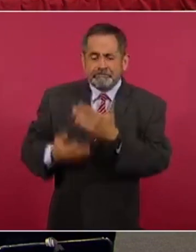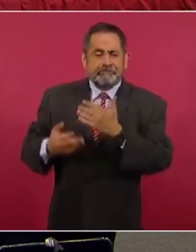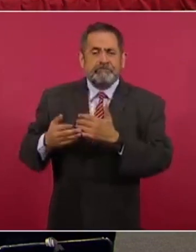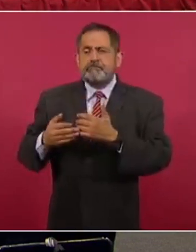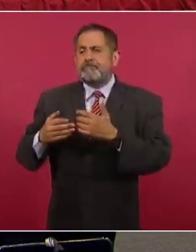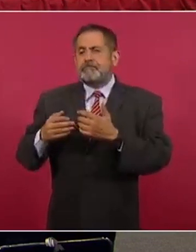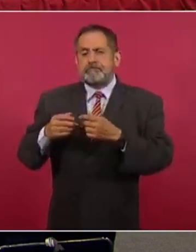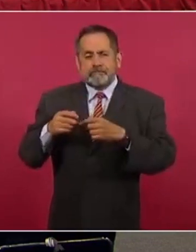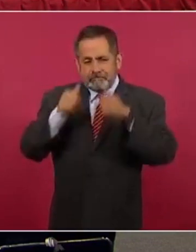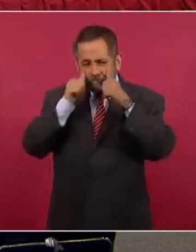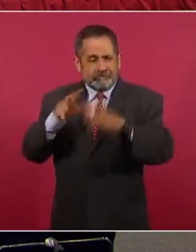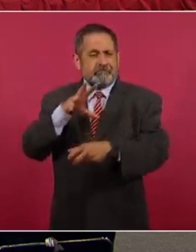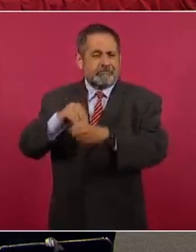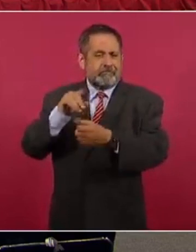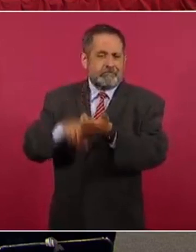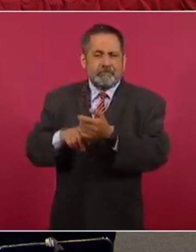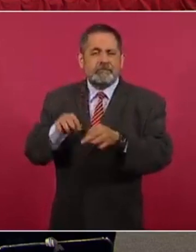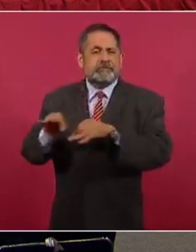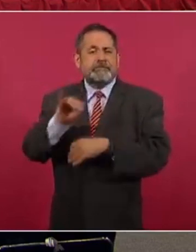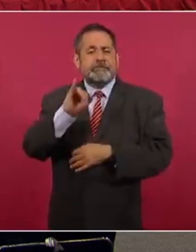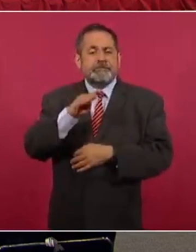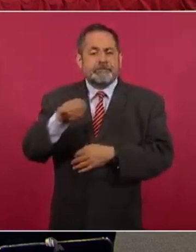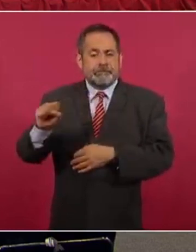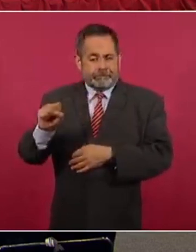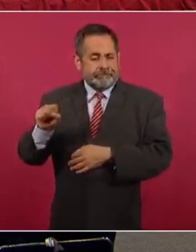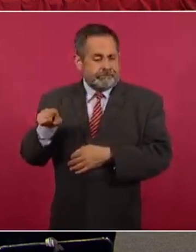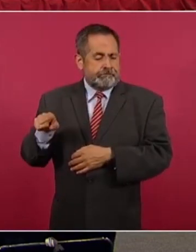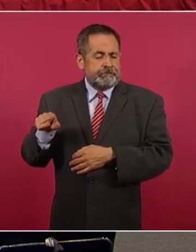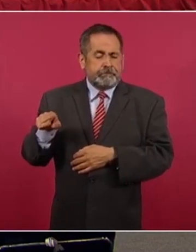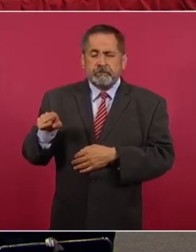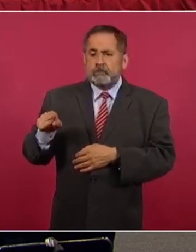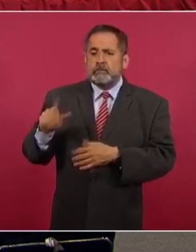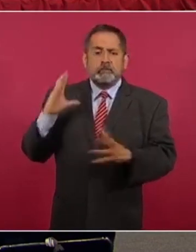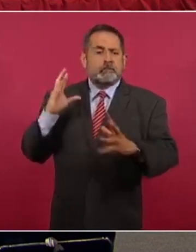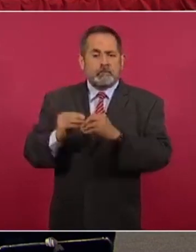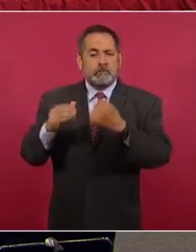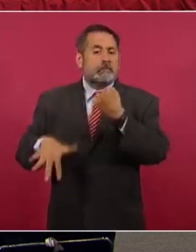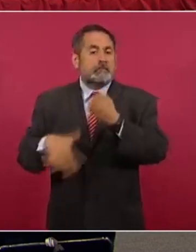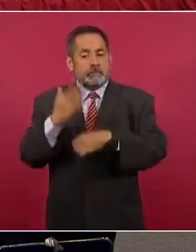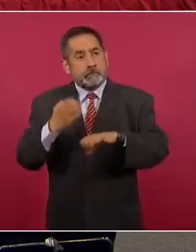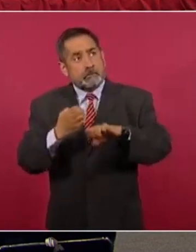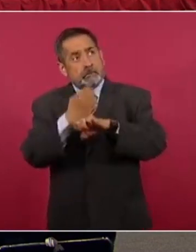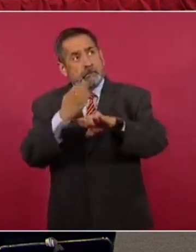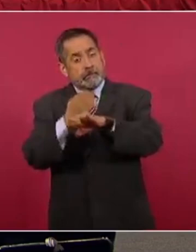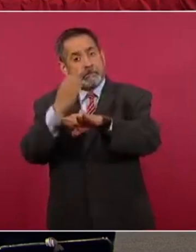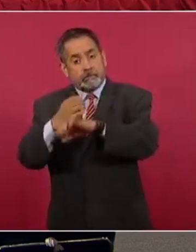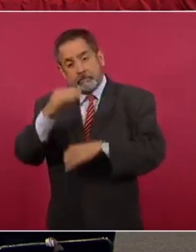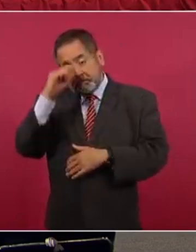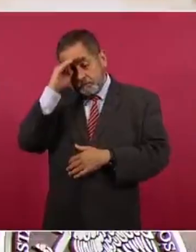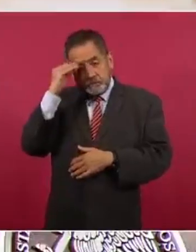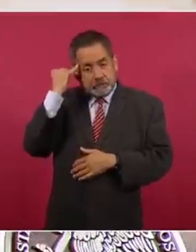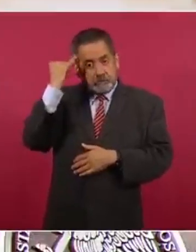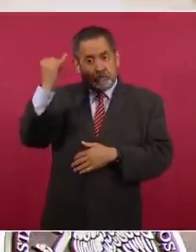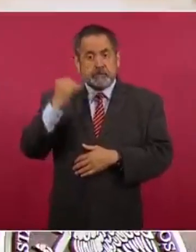hospitales IMSS y en Estar, y estos son los que se suman en los 15 estados donde se pretende que la operación